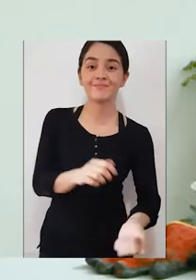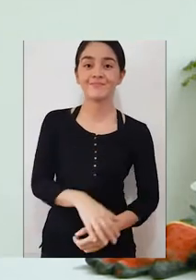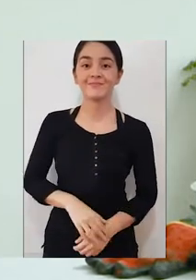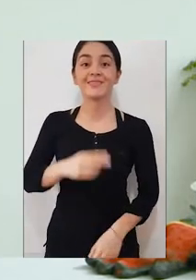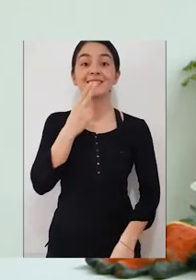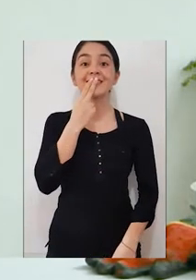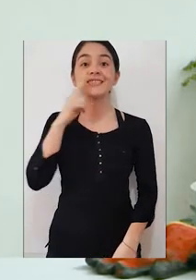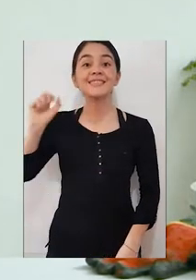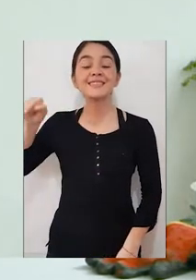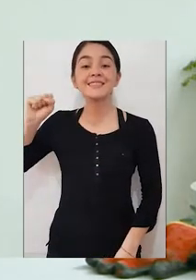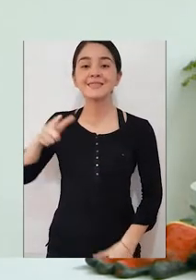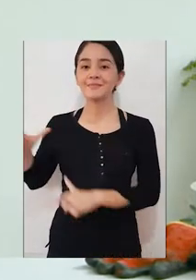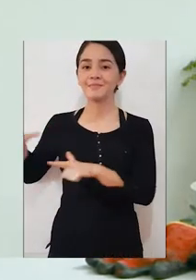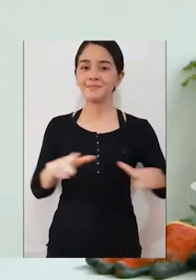lista.